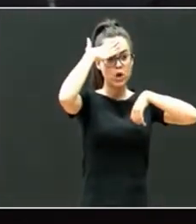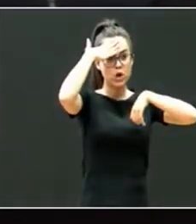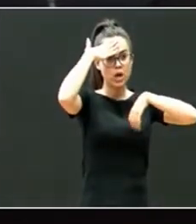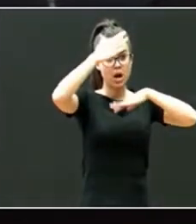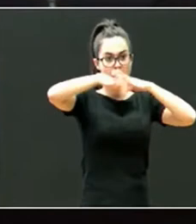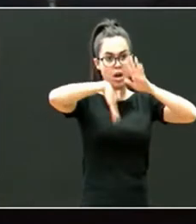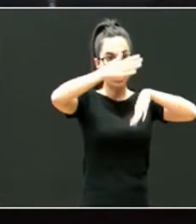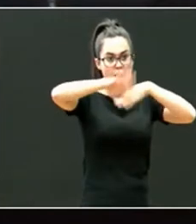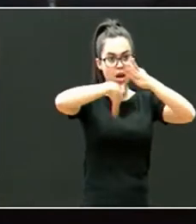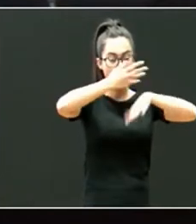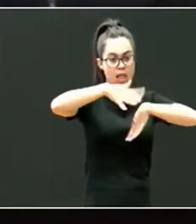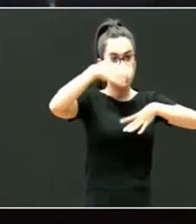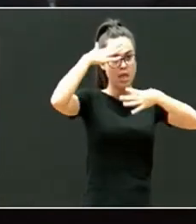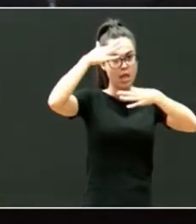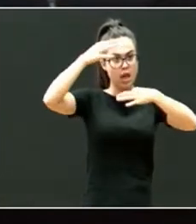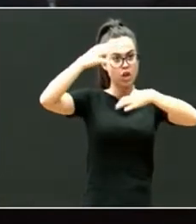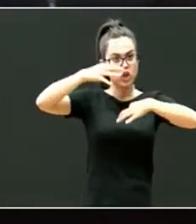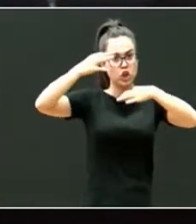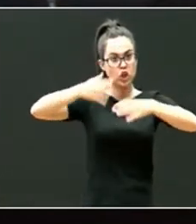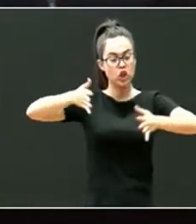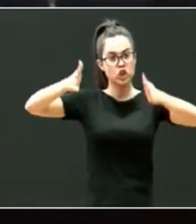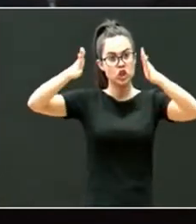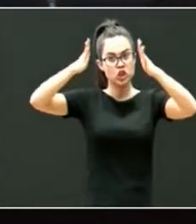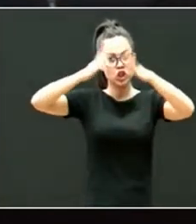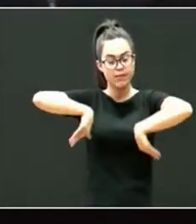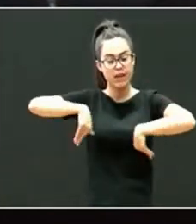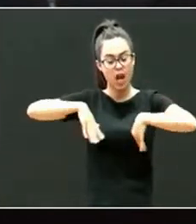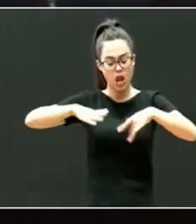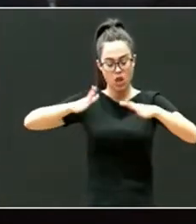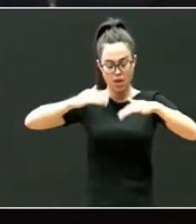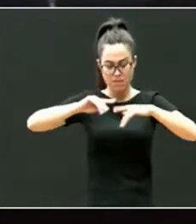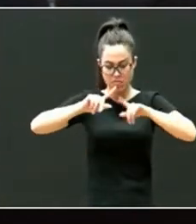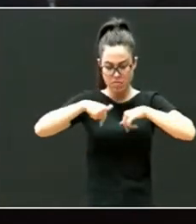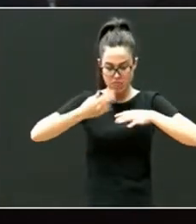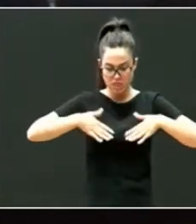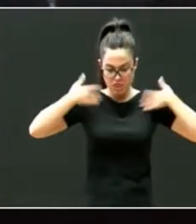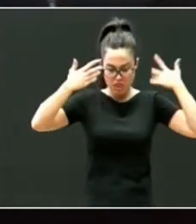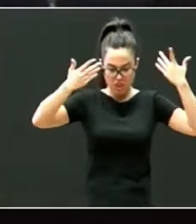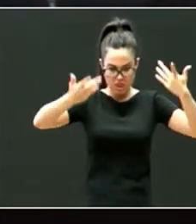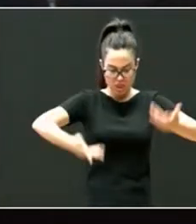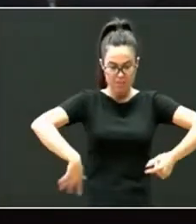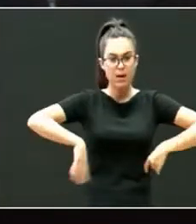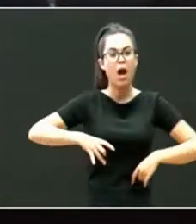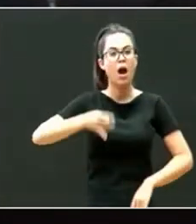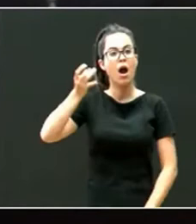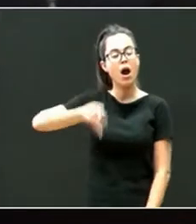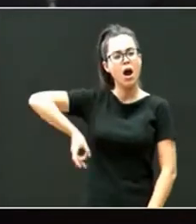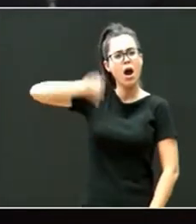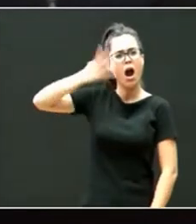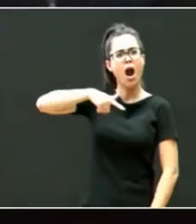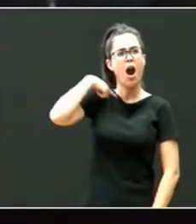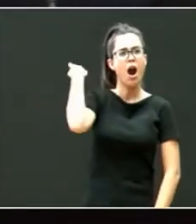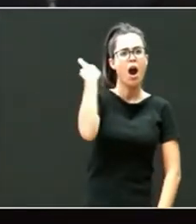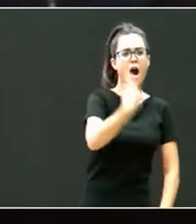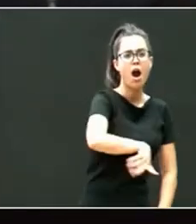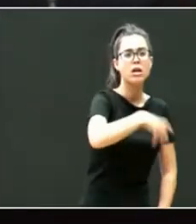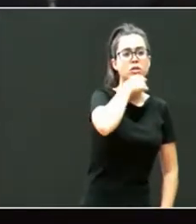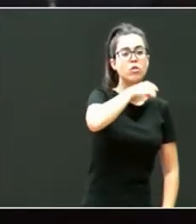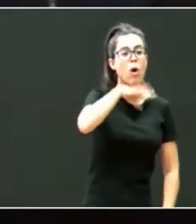implícito se integra con lo espíritu y dices ¡ah! esto es como el café que me hacía mi amonia cuando íbamos allí los domingos